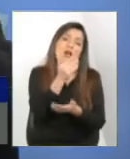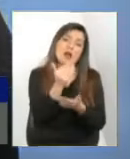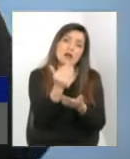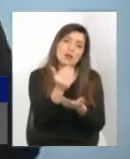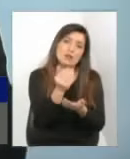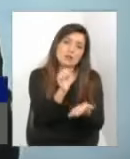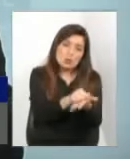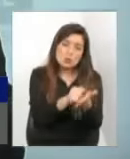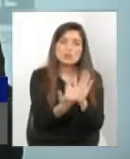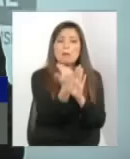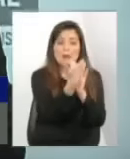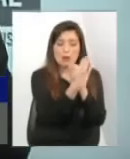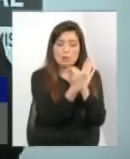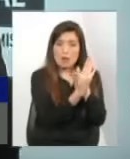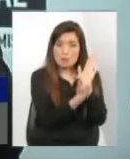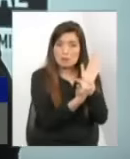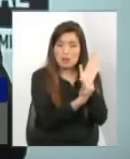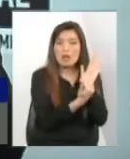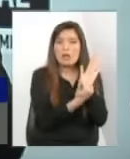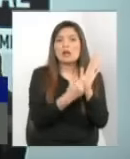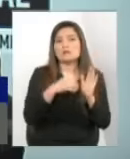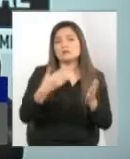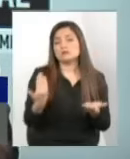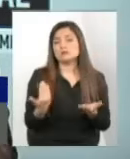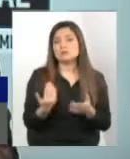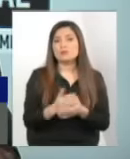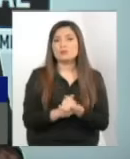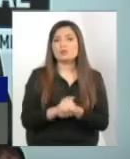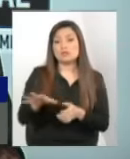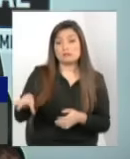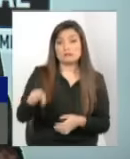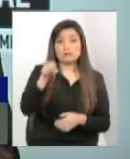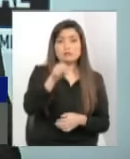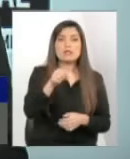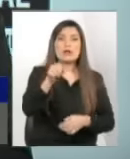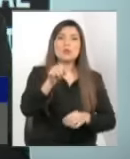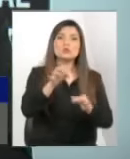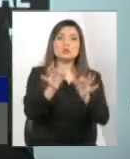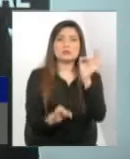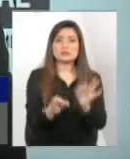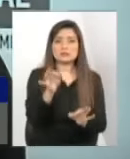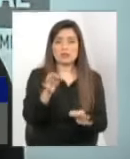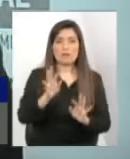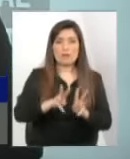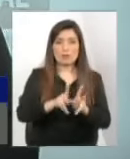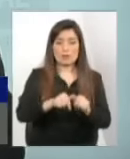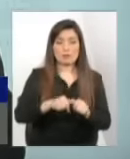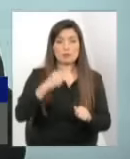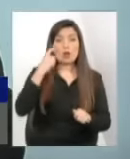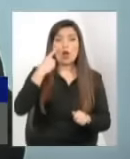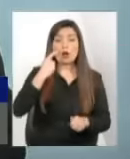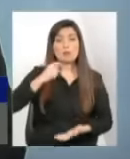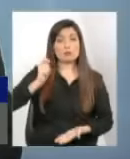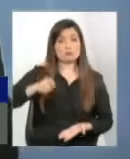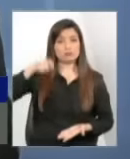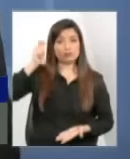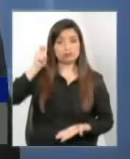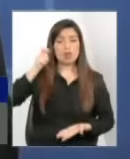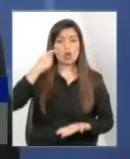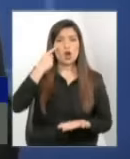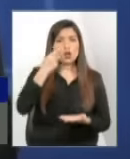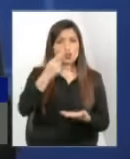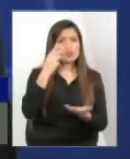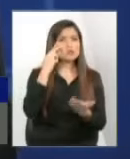niño debe ser conocido a esta materia por un tribunal de familia. El juez de familia conoce de la causa,